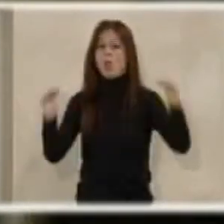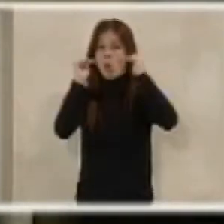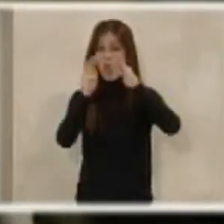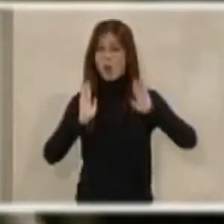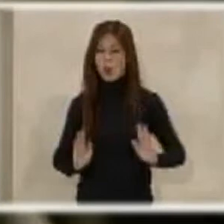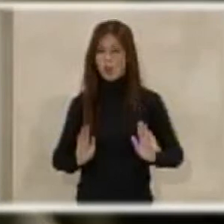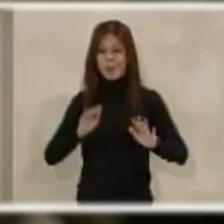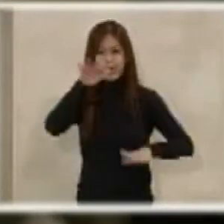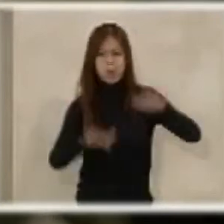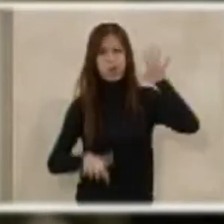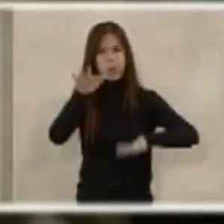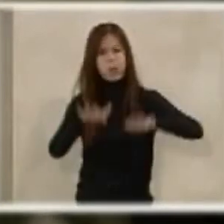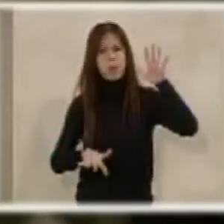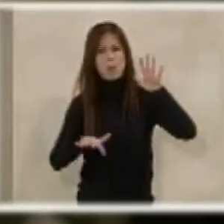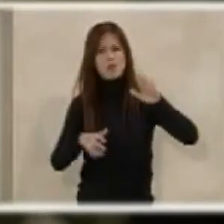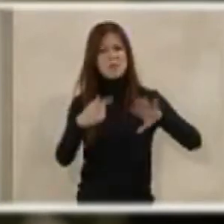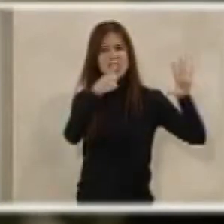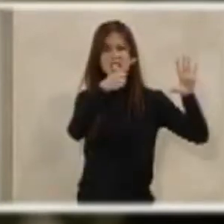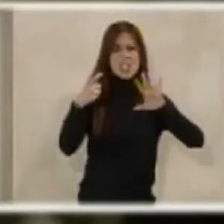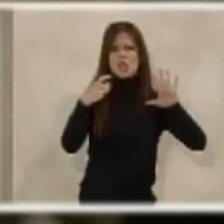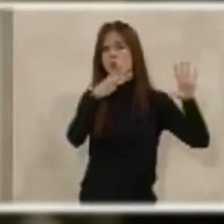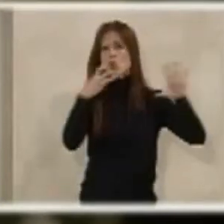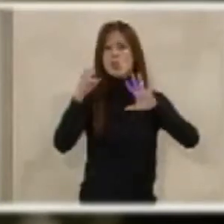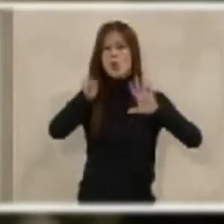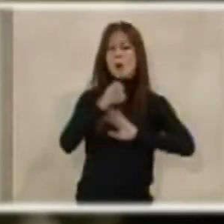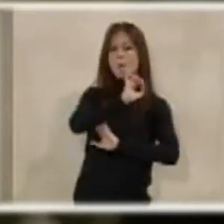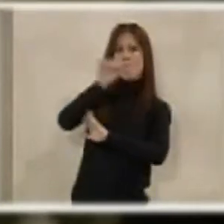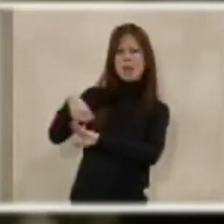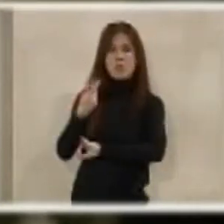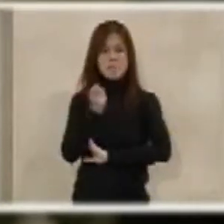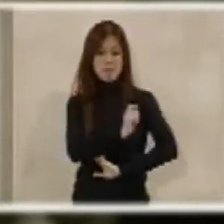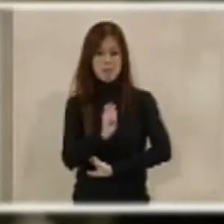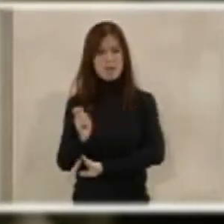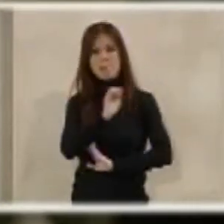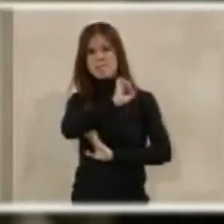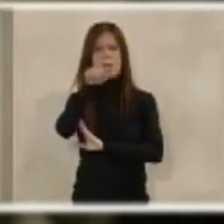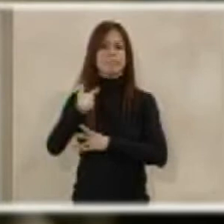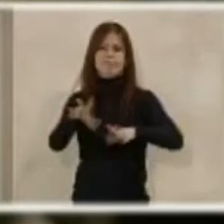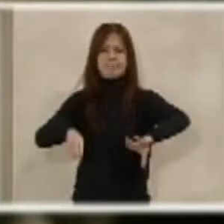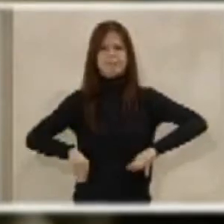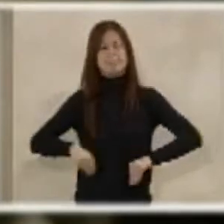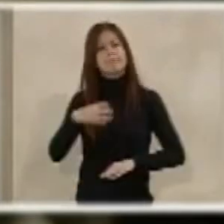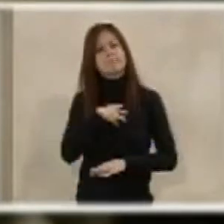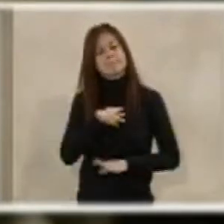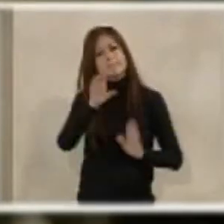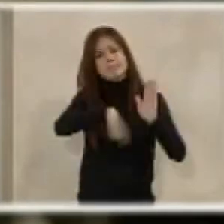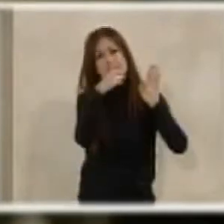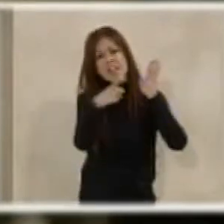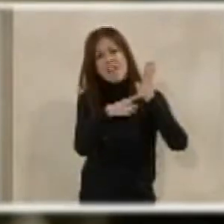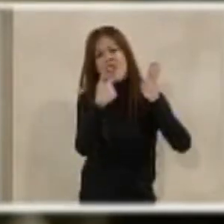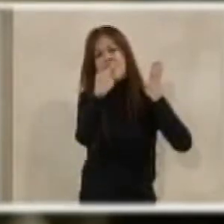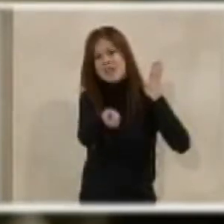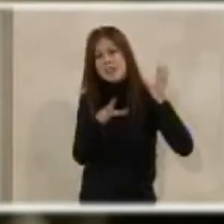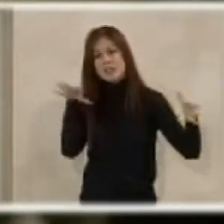Estas diferencias, que oscilan de 600 a 800 euros mensuales, no son tolerables. La Ley de